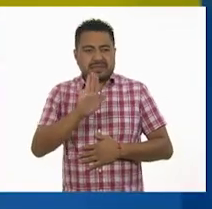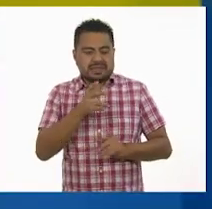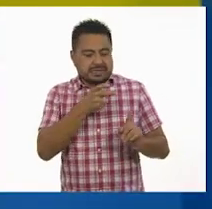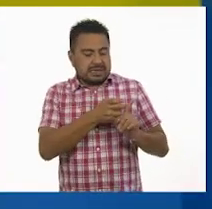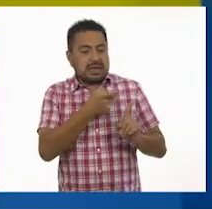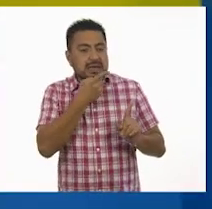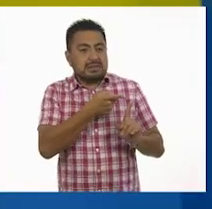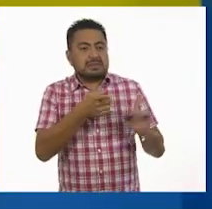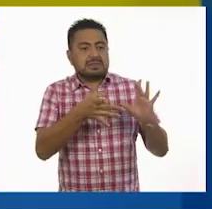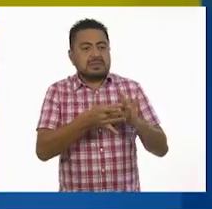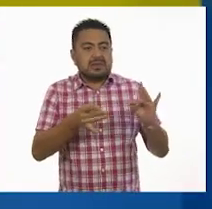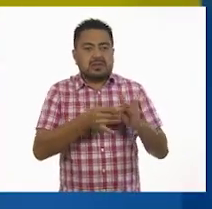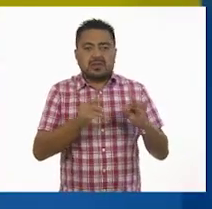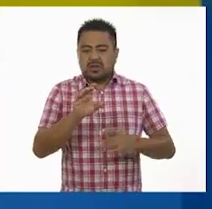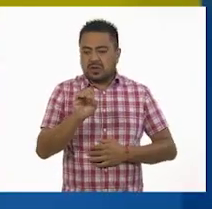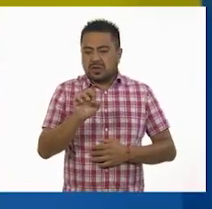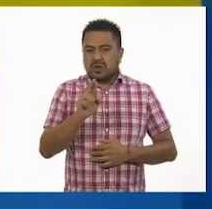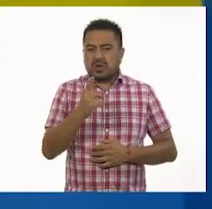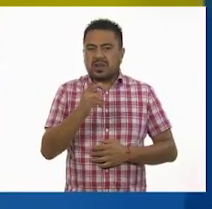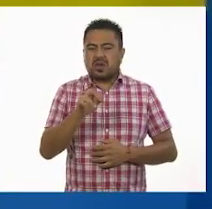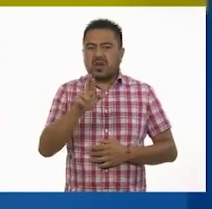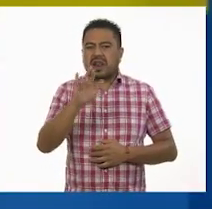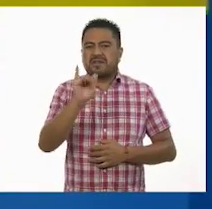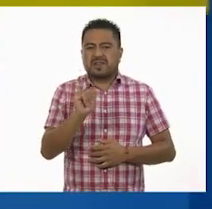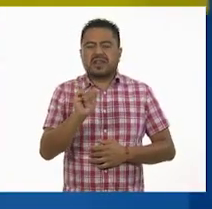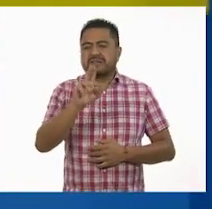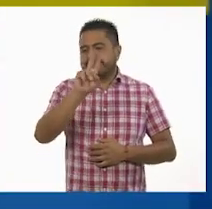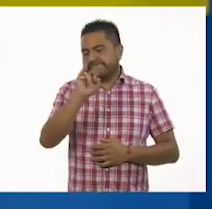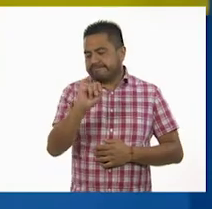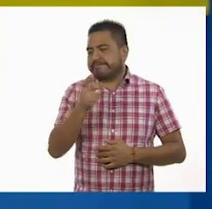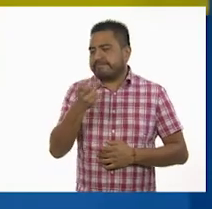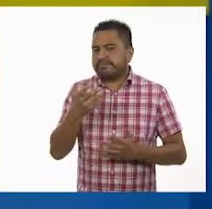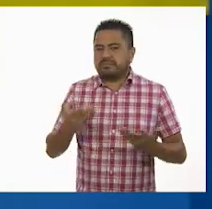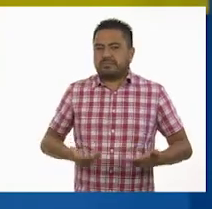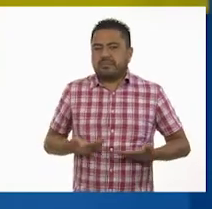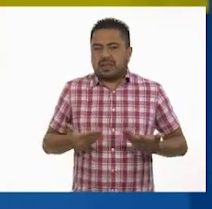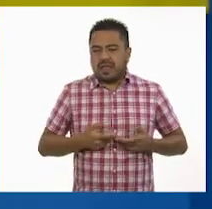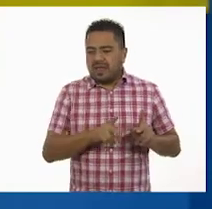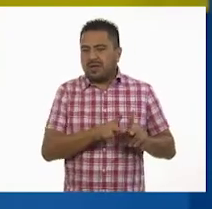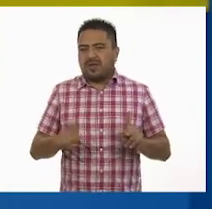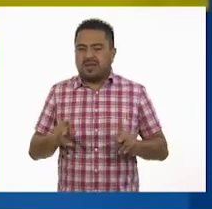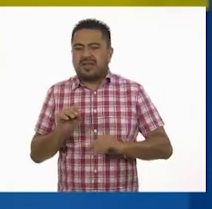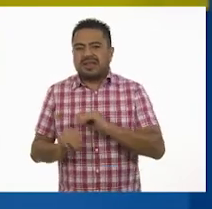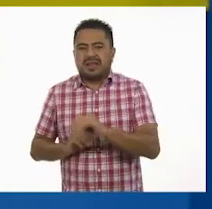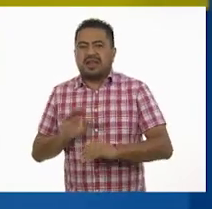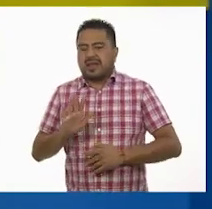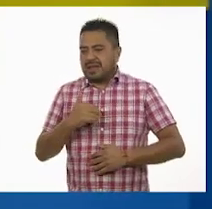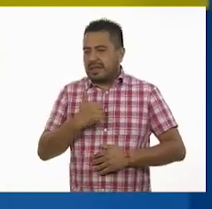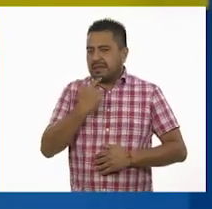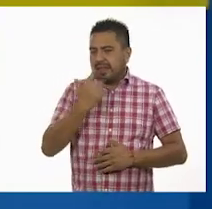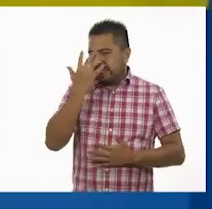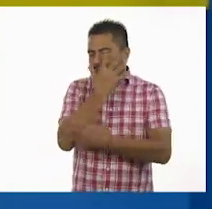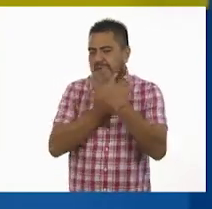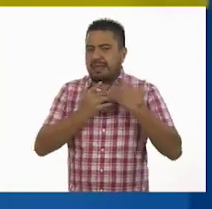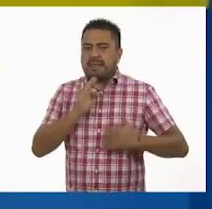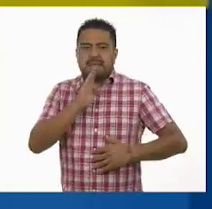decía coreografía, sí, pues coreografía son los pasos coordinados. Y yo lo dije todo mal, qué barbaridad, pero este enorme